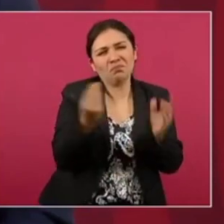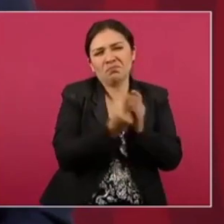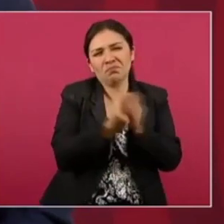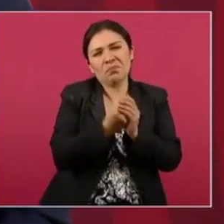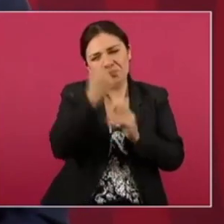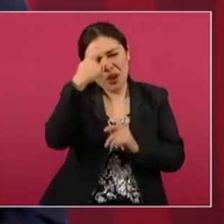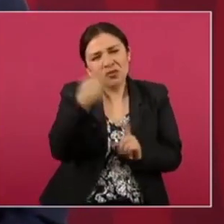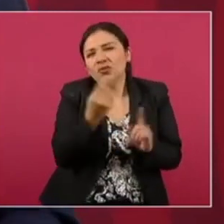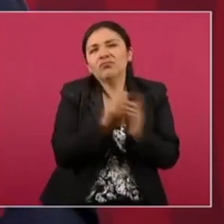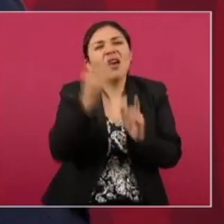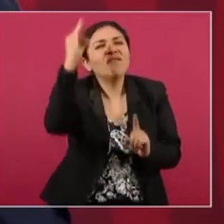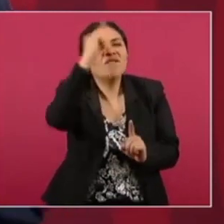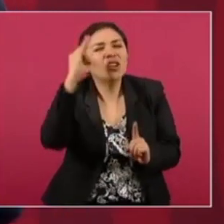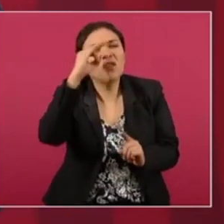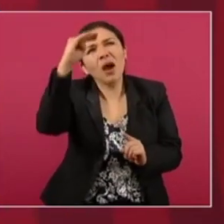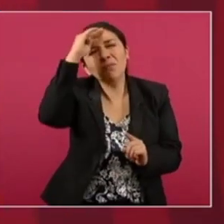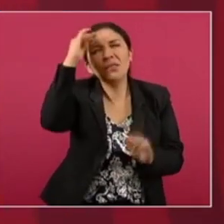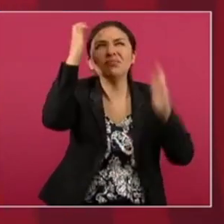concepción filosófica,